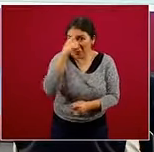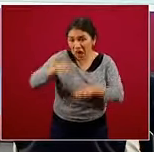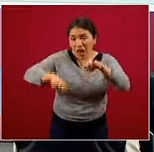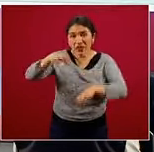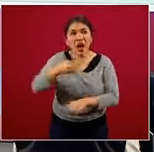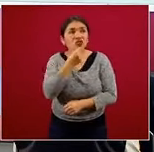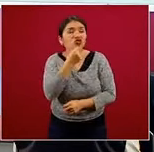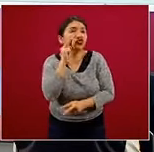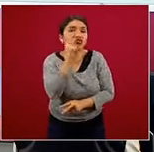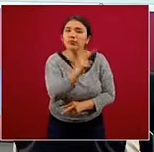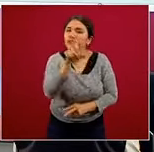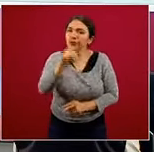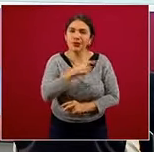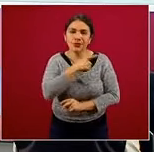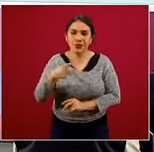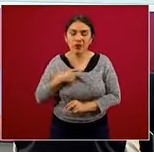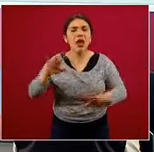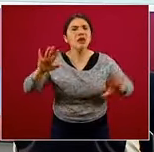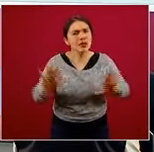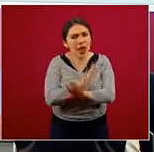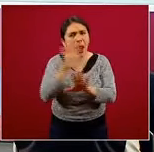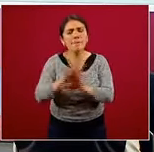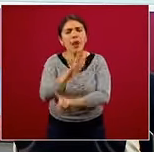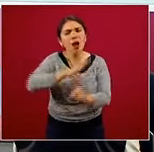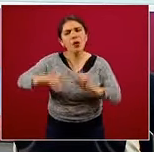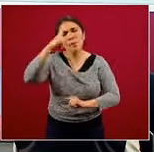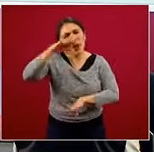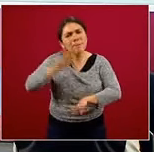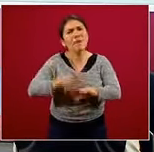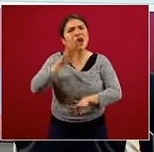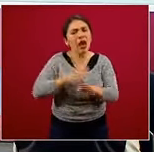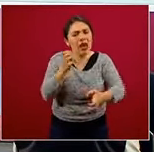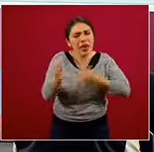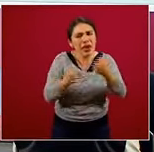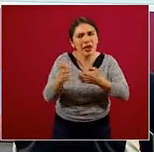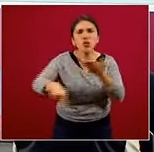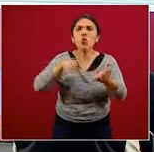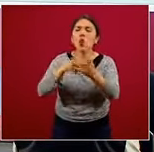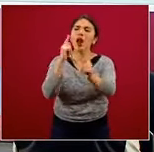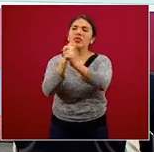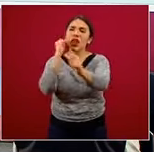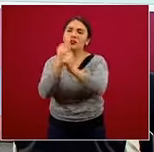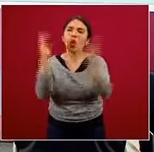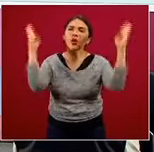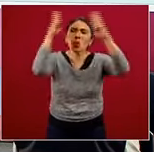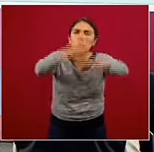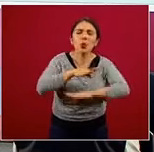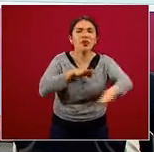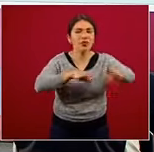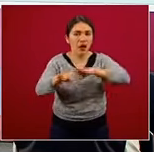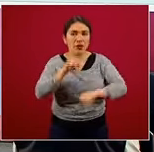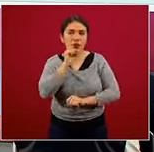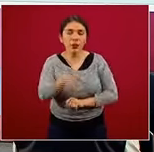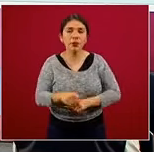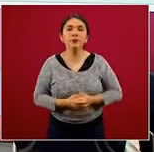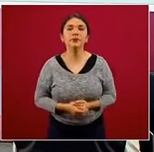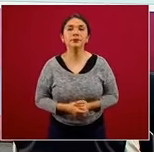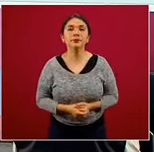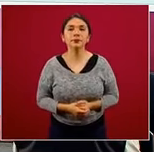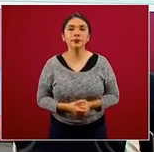de edad. Transformar el entorno para promover actividad física en el transporte, recreación y trabajo. La siguiente.